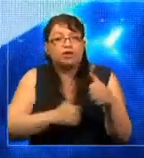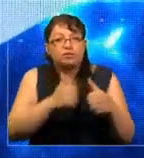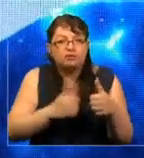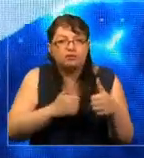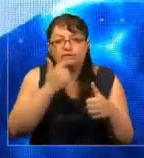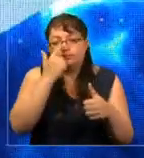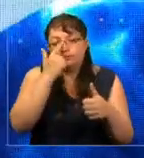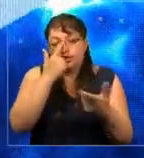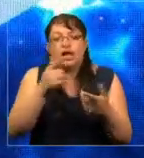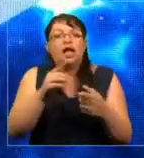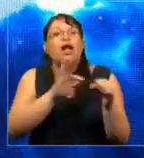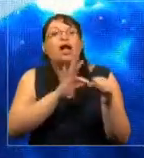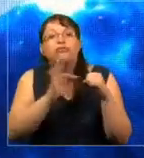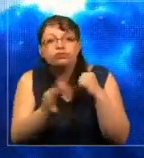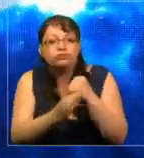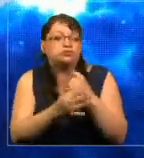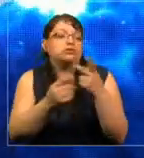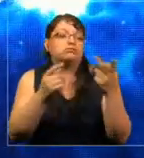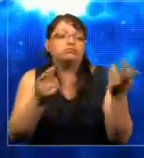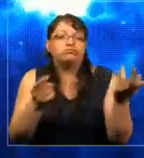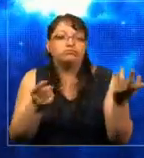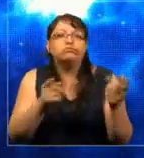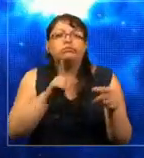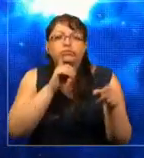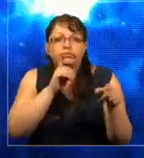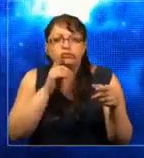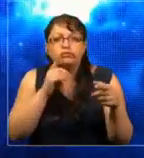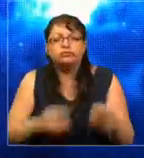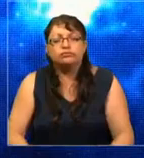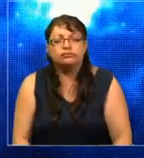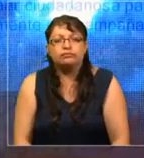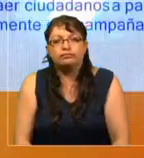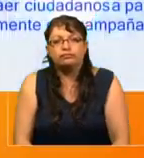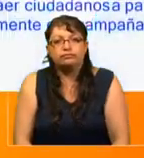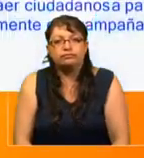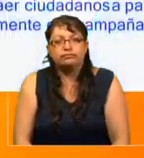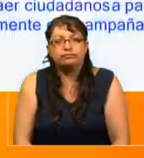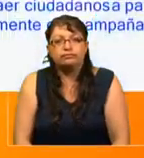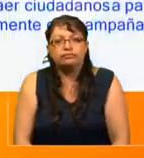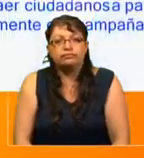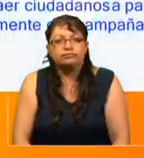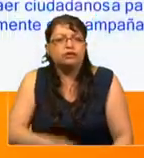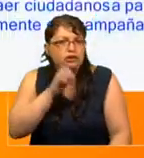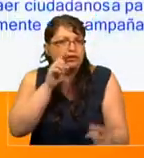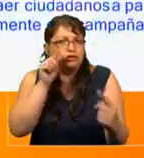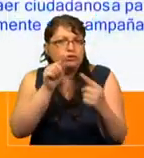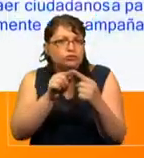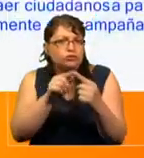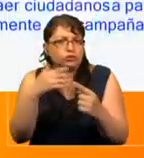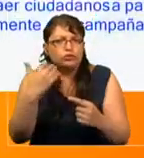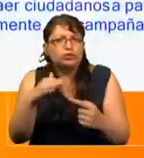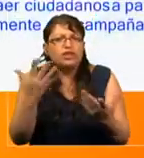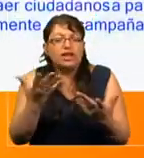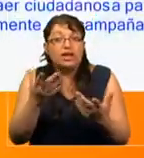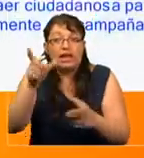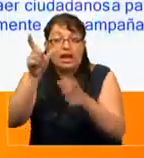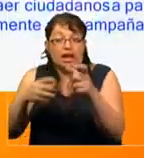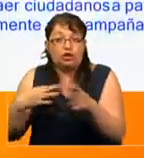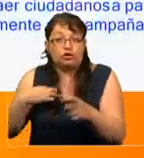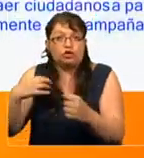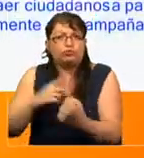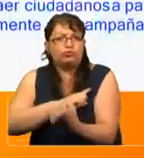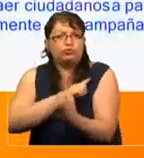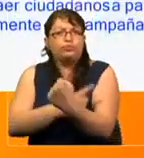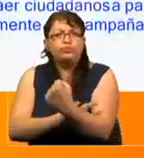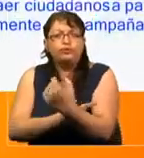las fundaciones, tienen un objetivo muy grande en empoderar a los ciudadanos a